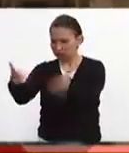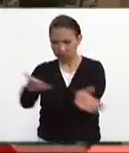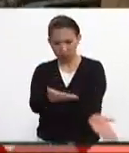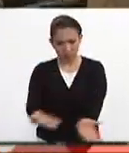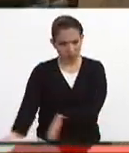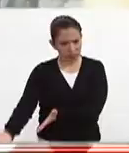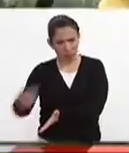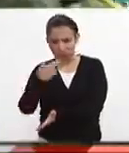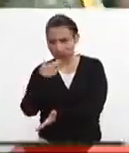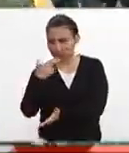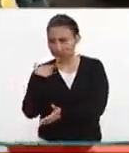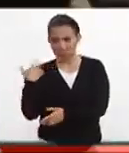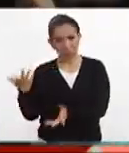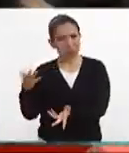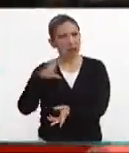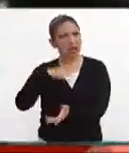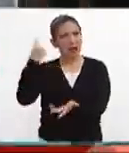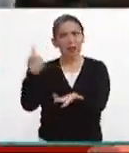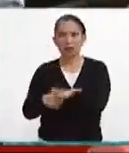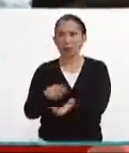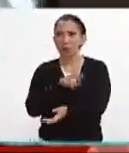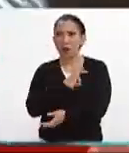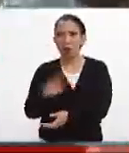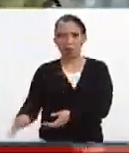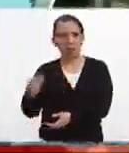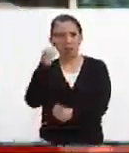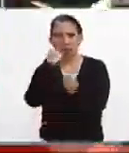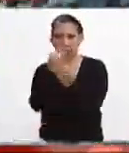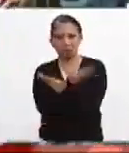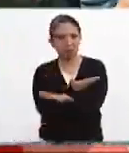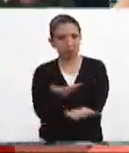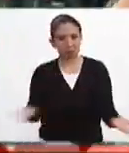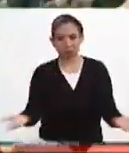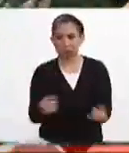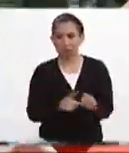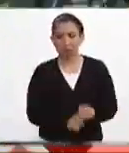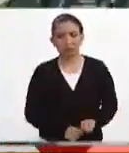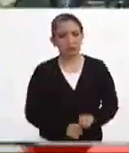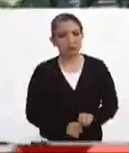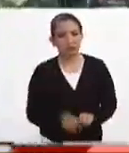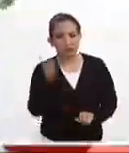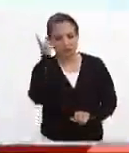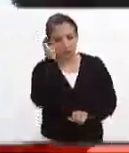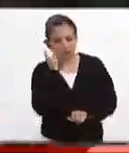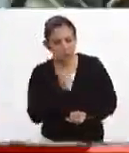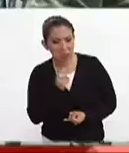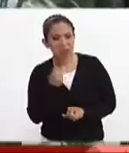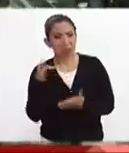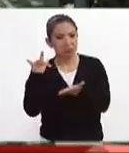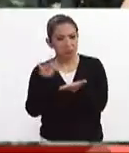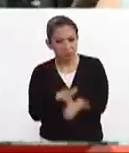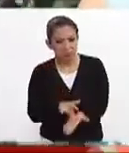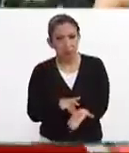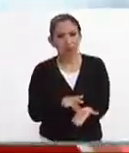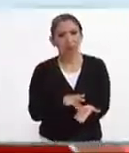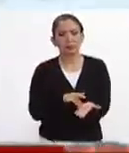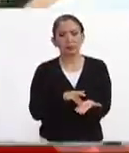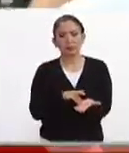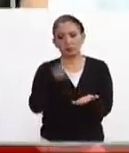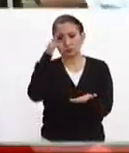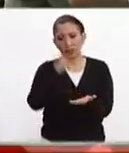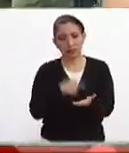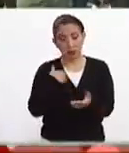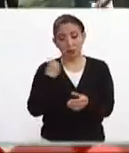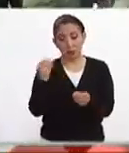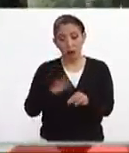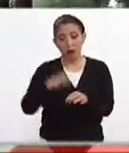con capacidad para dar alimentación y ya en la noche de anoche, bueno, pues